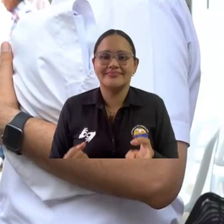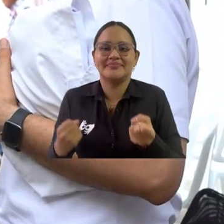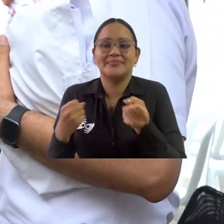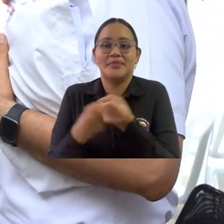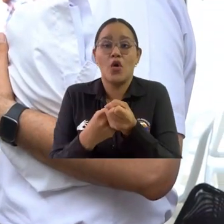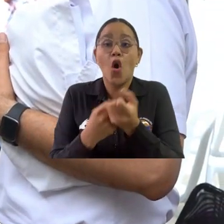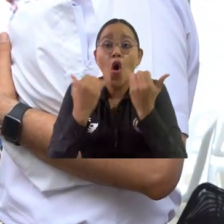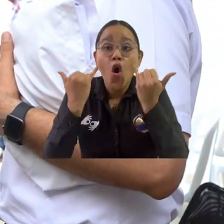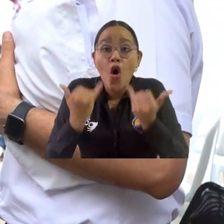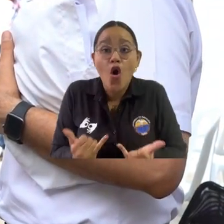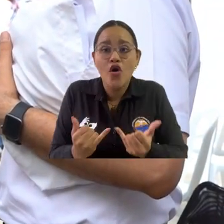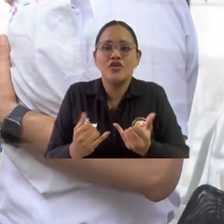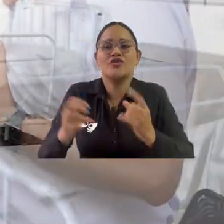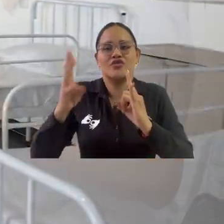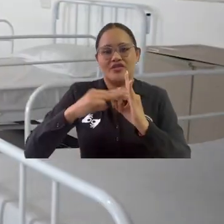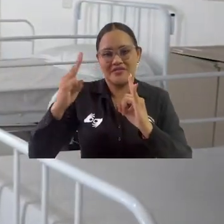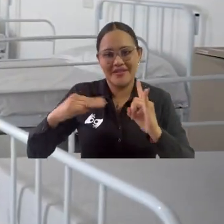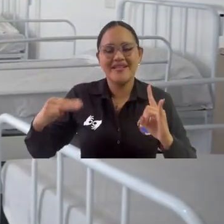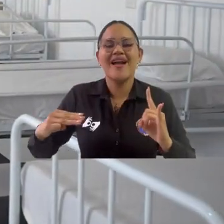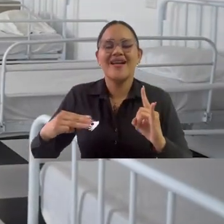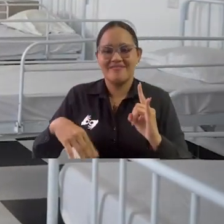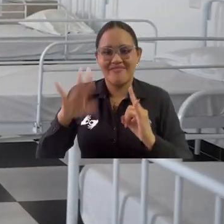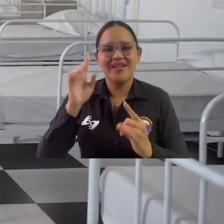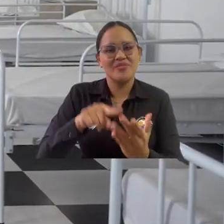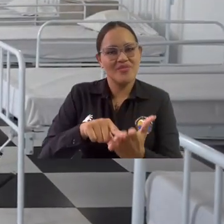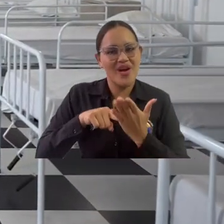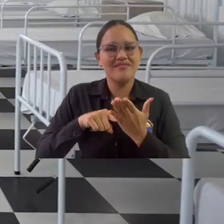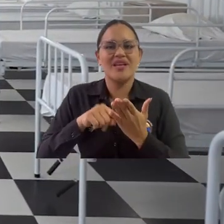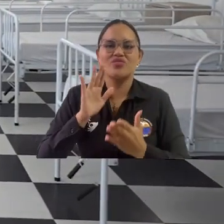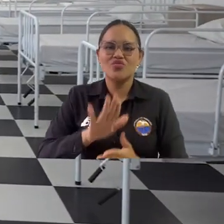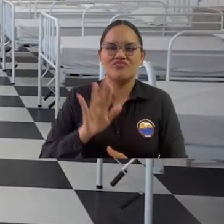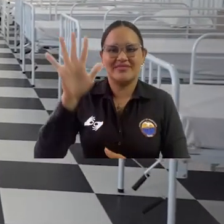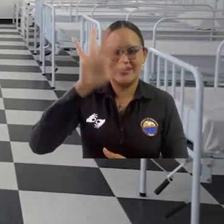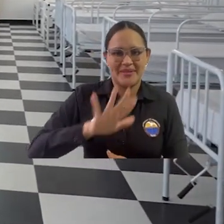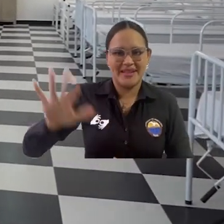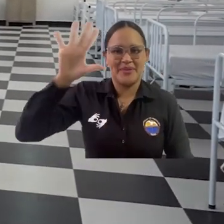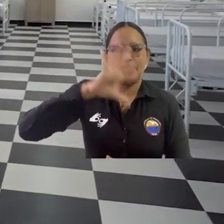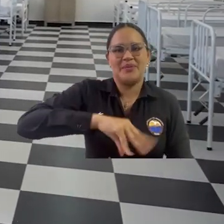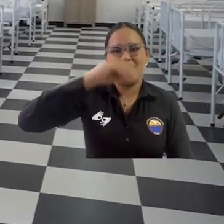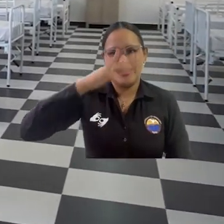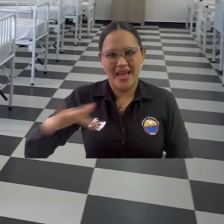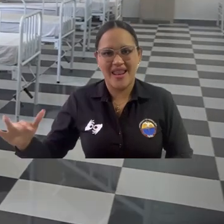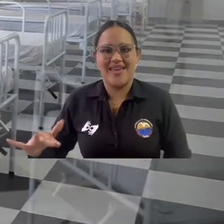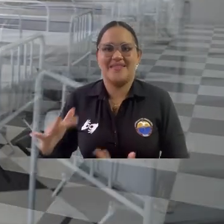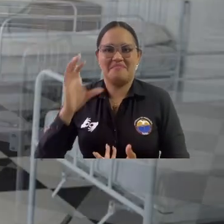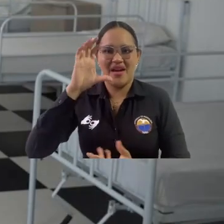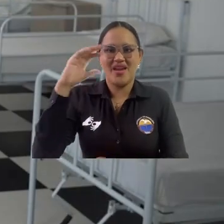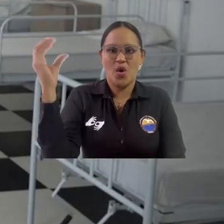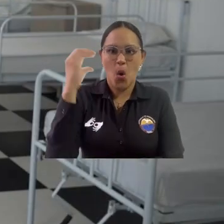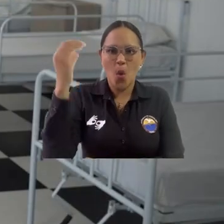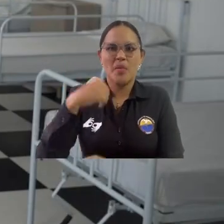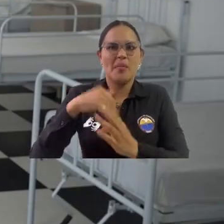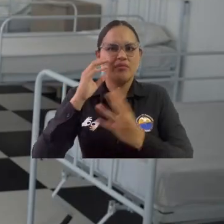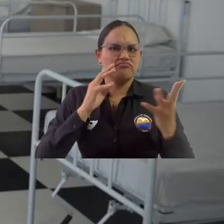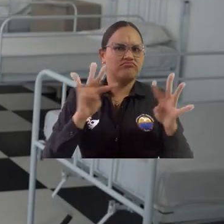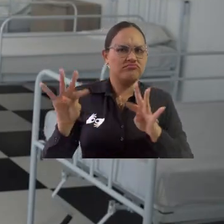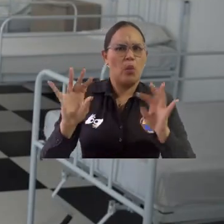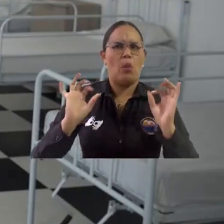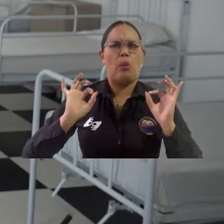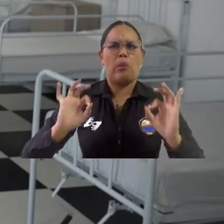universidad tiene hoy un reconocimiento, una posición en el departamento y en el país que se ha ganado a base de